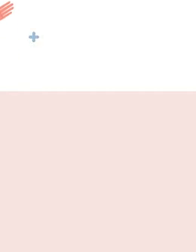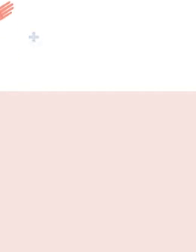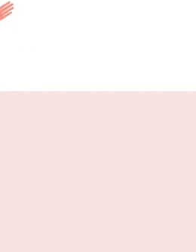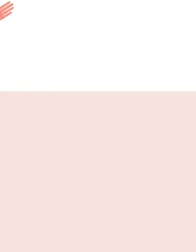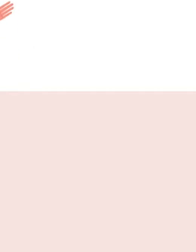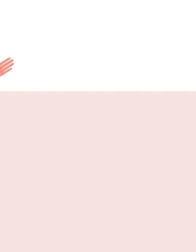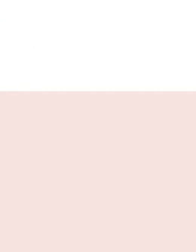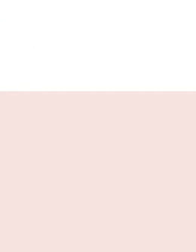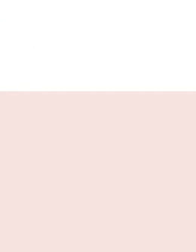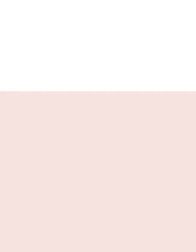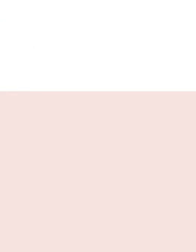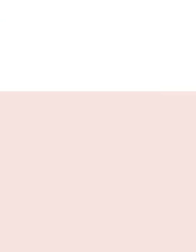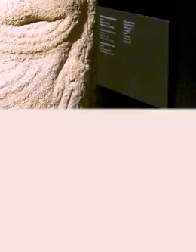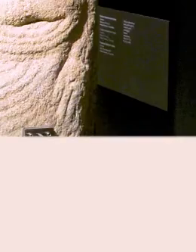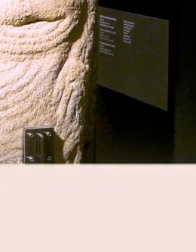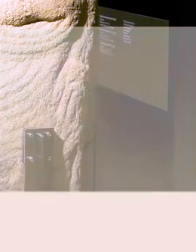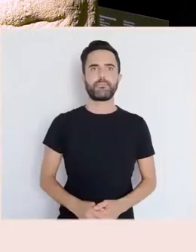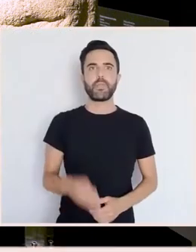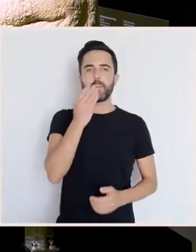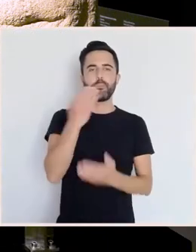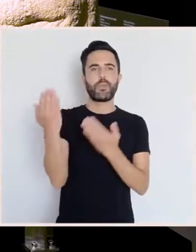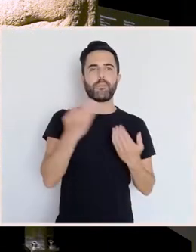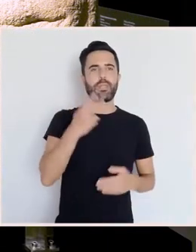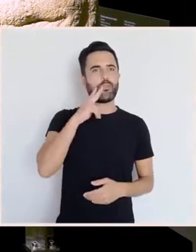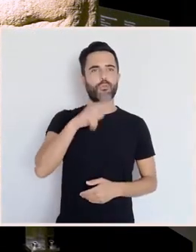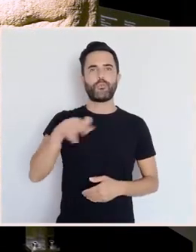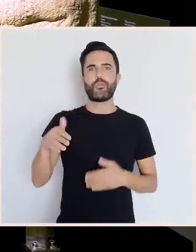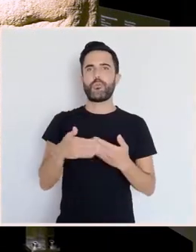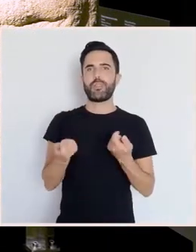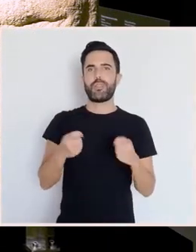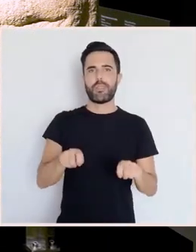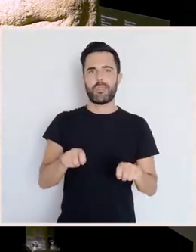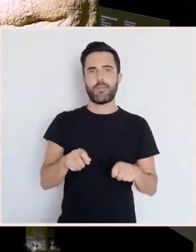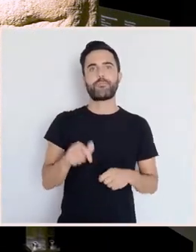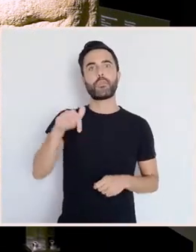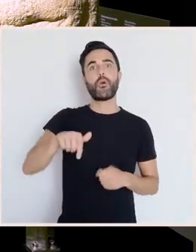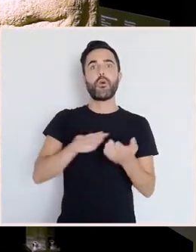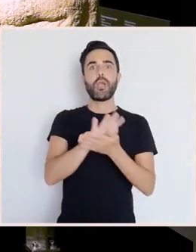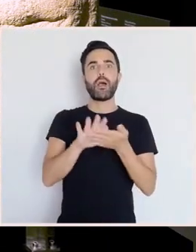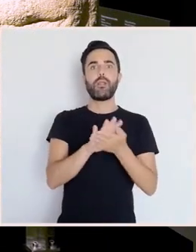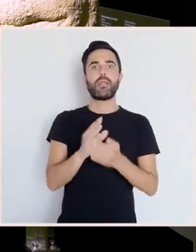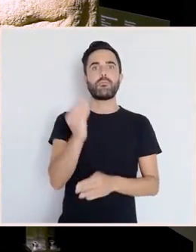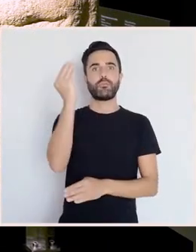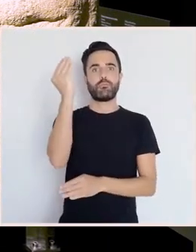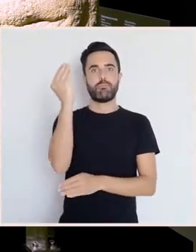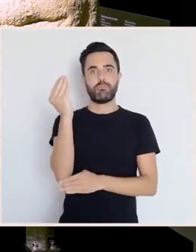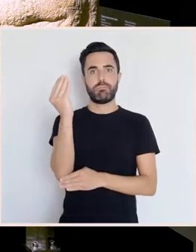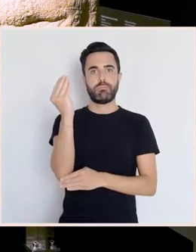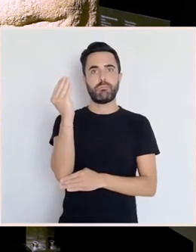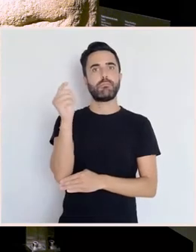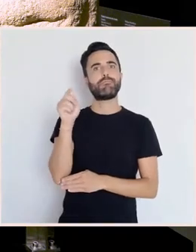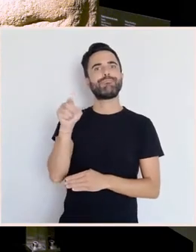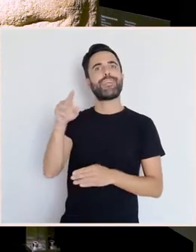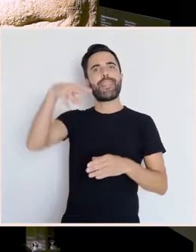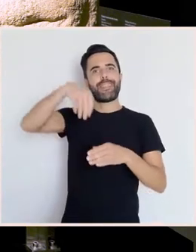O Museo Benvidas e benvidos ao Museo a Porta Pechada. Desta volta imos falar dunha das pezas que